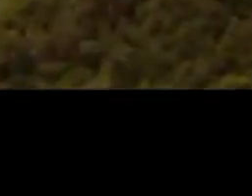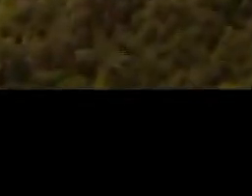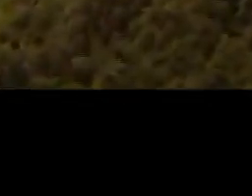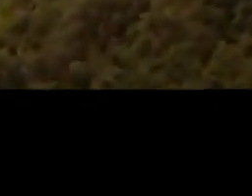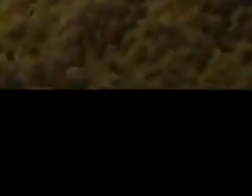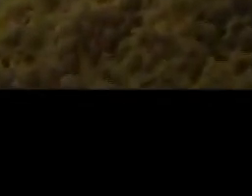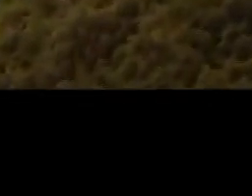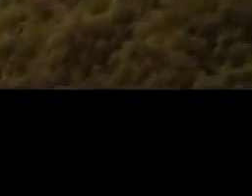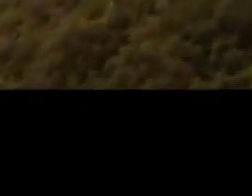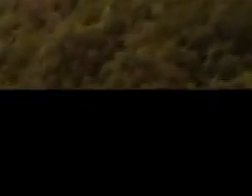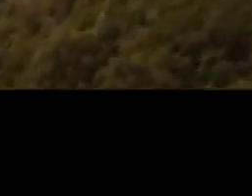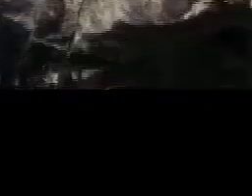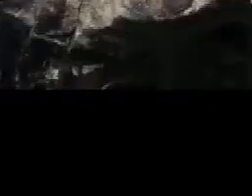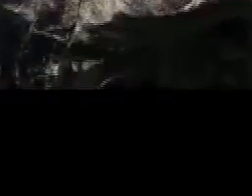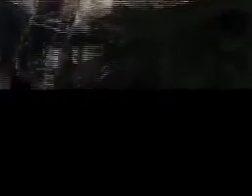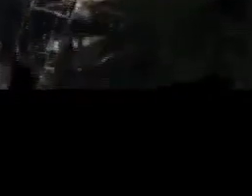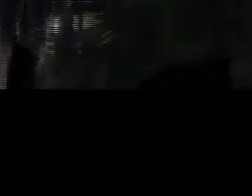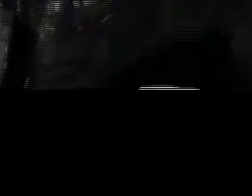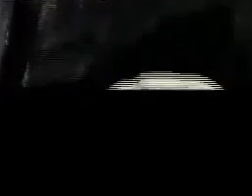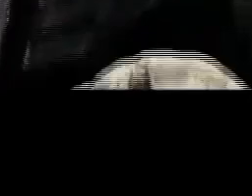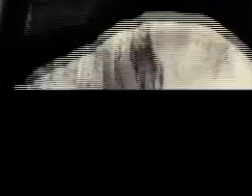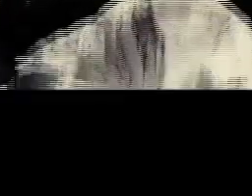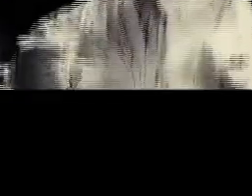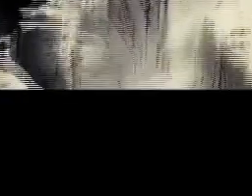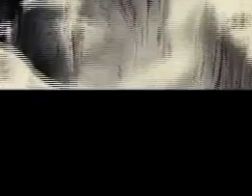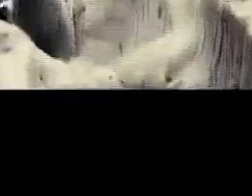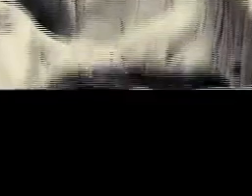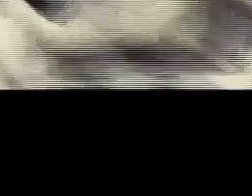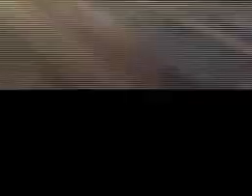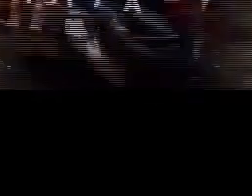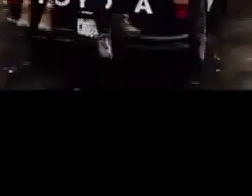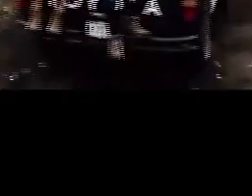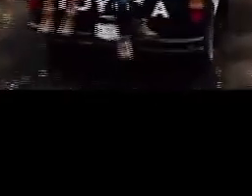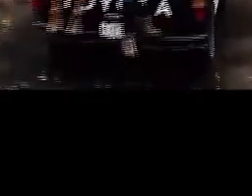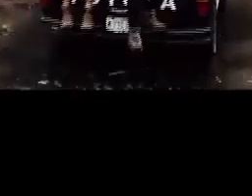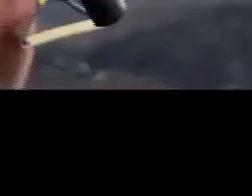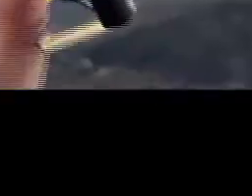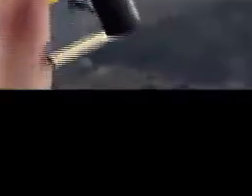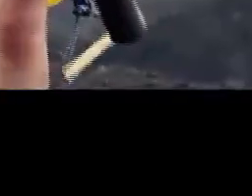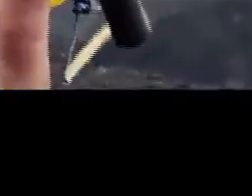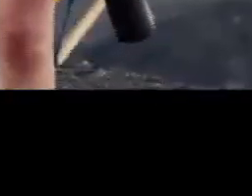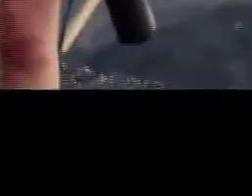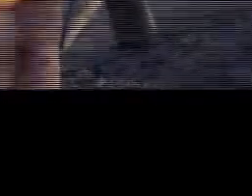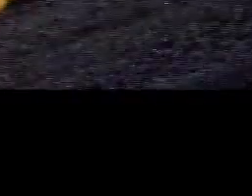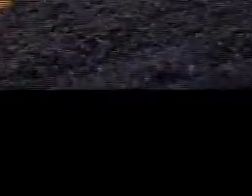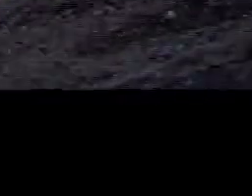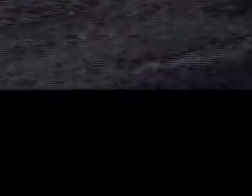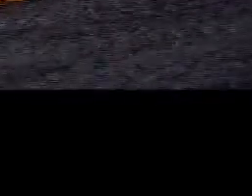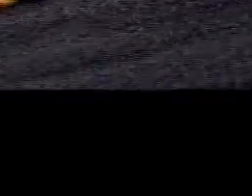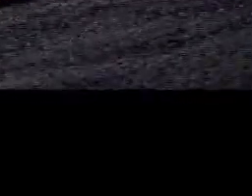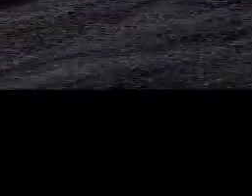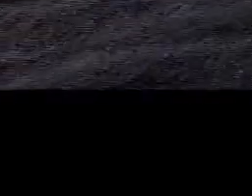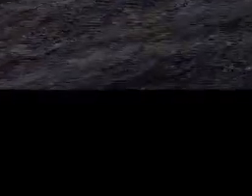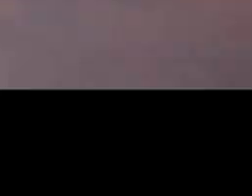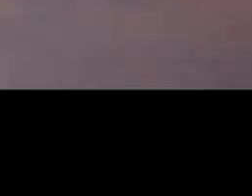sumergirte en las entrañas de un impresionante santuario o dominar un volcán con valentía